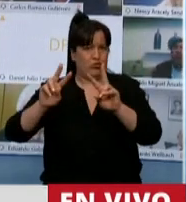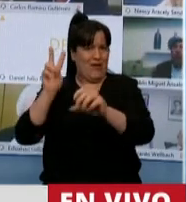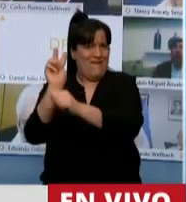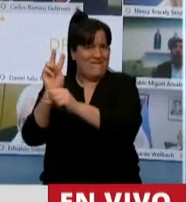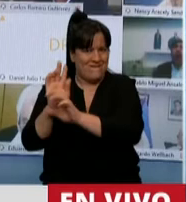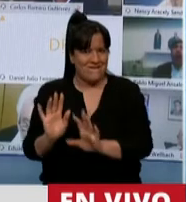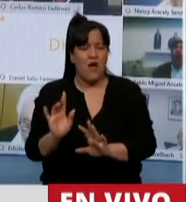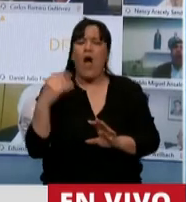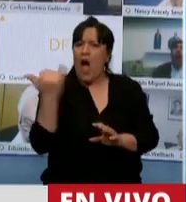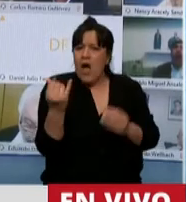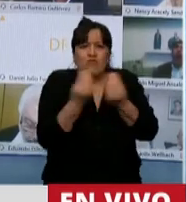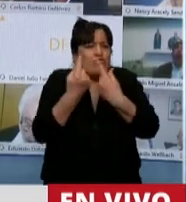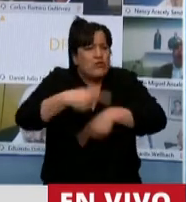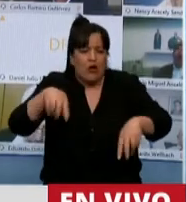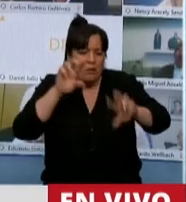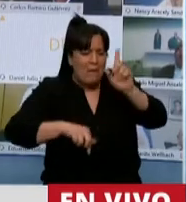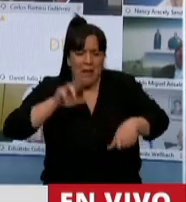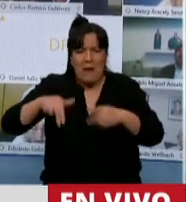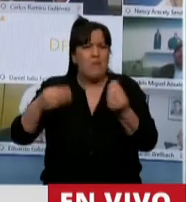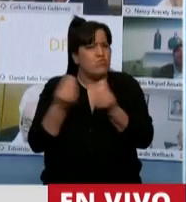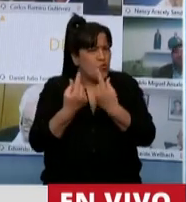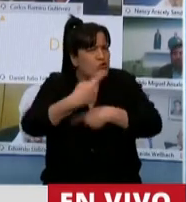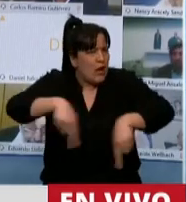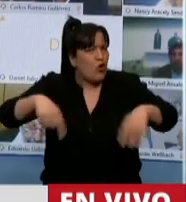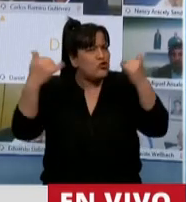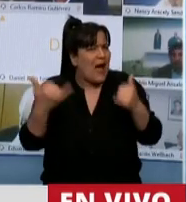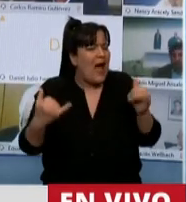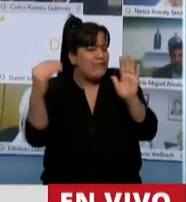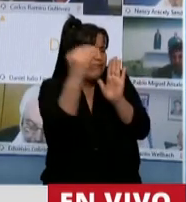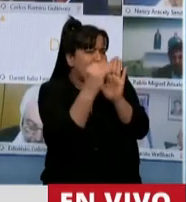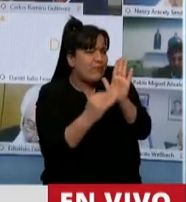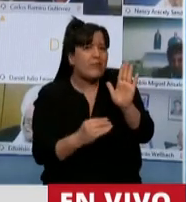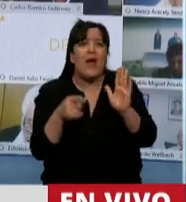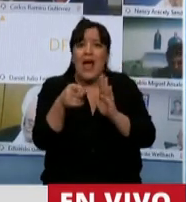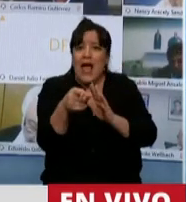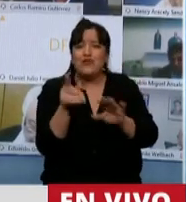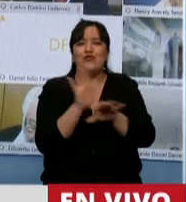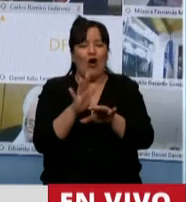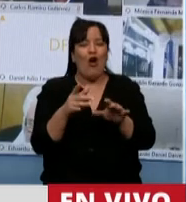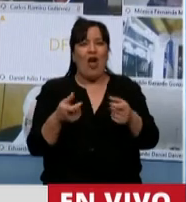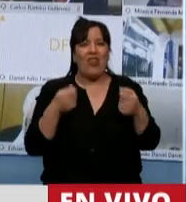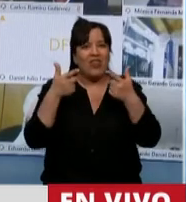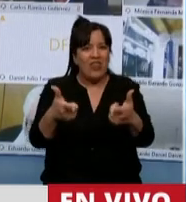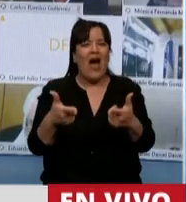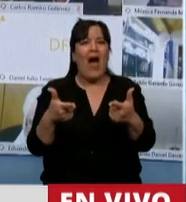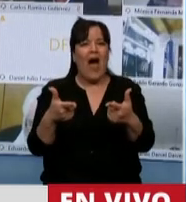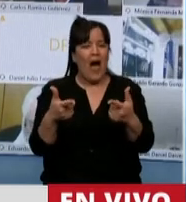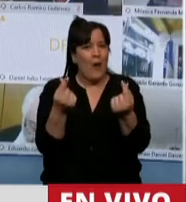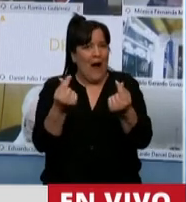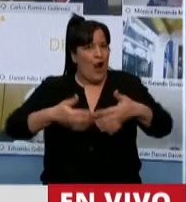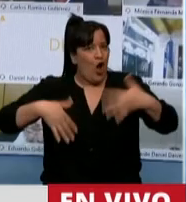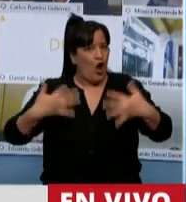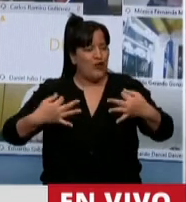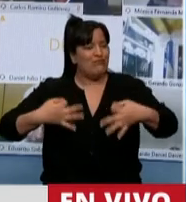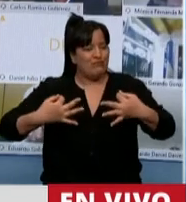hay mucho que coordinar y planificar en esto que son entramados generadores de alto valor